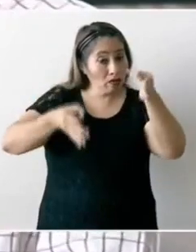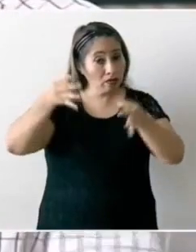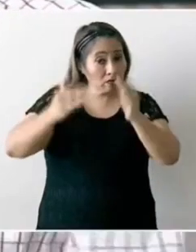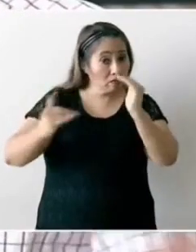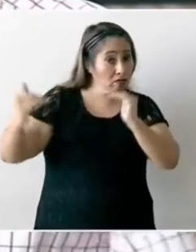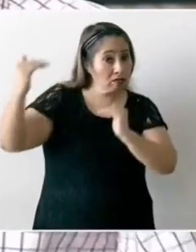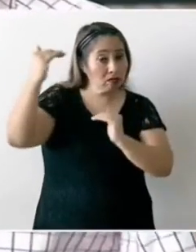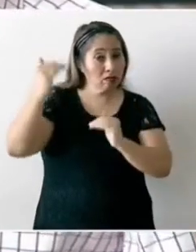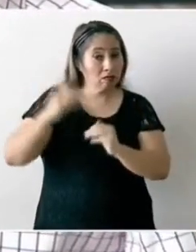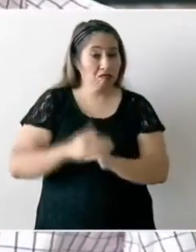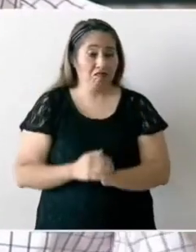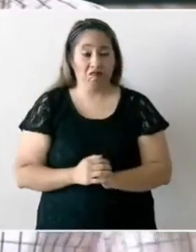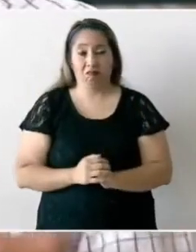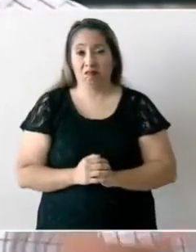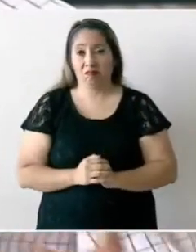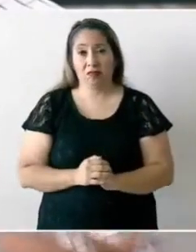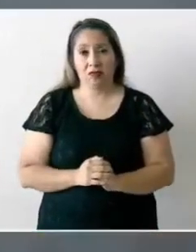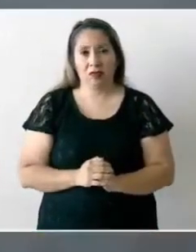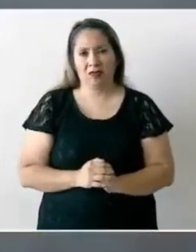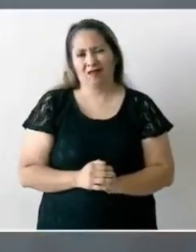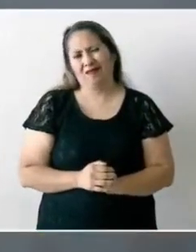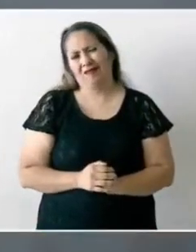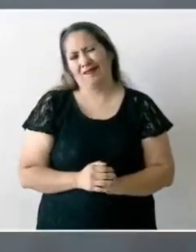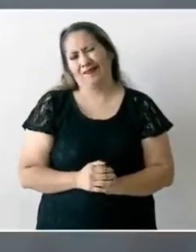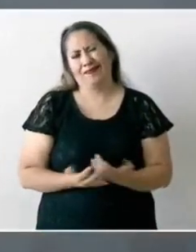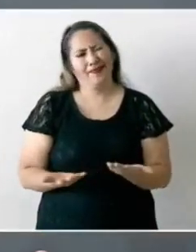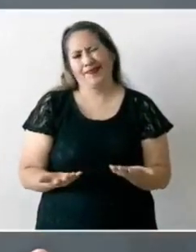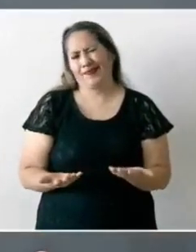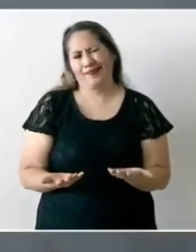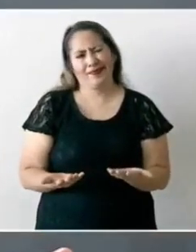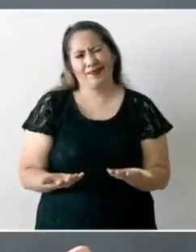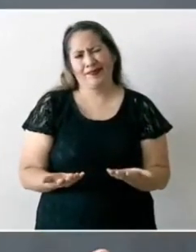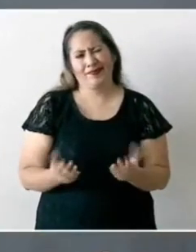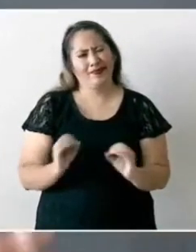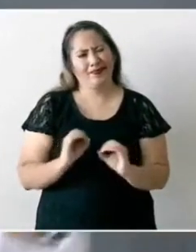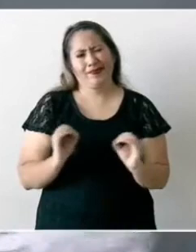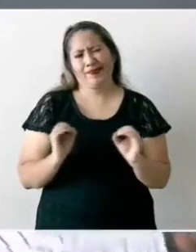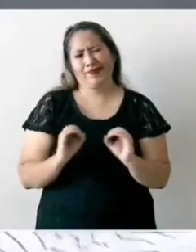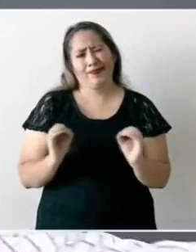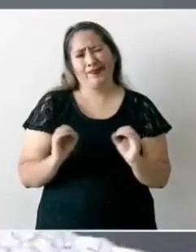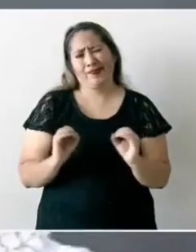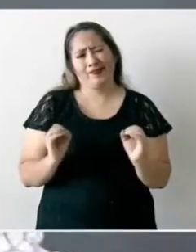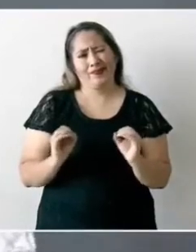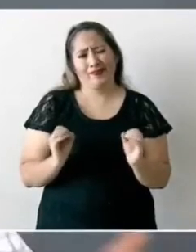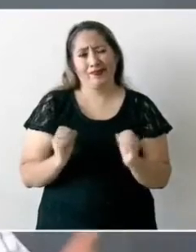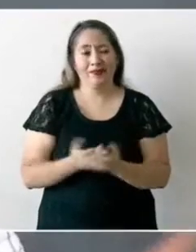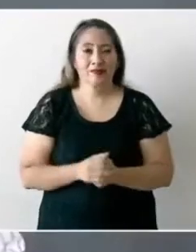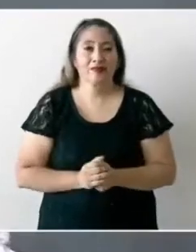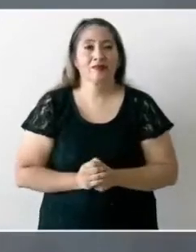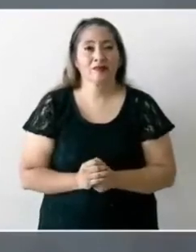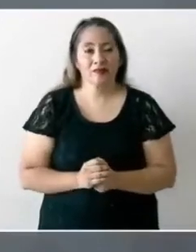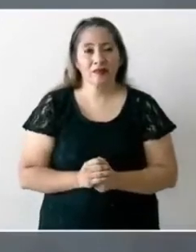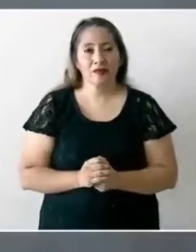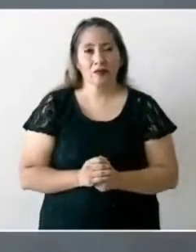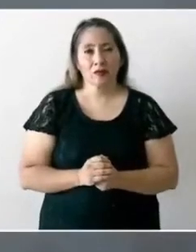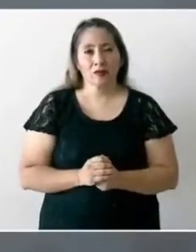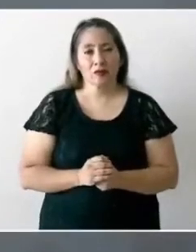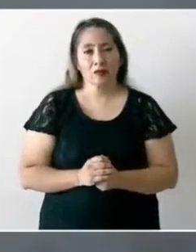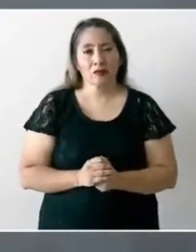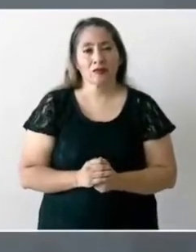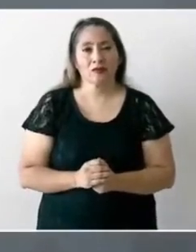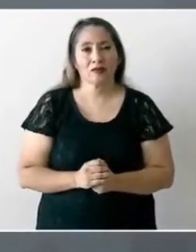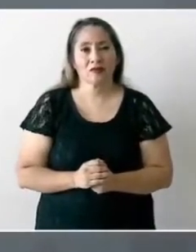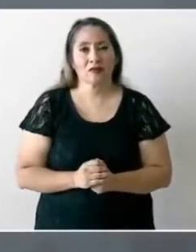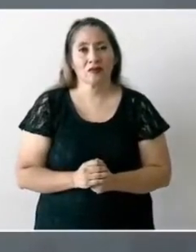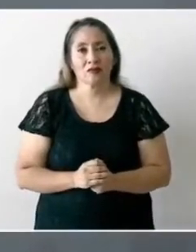no me estoy chupando el dedo desgraciadamente el Poder Judicial está podrido